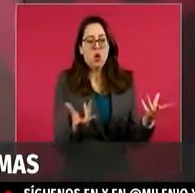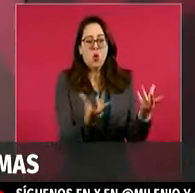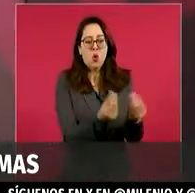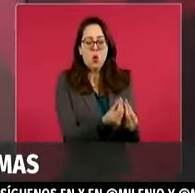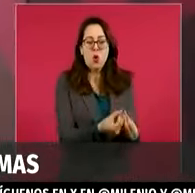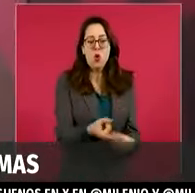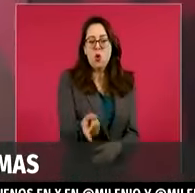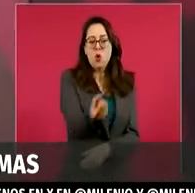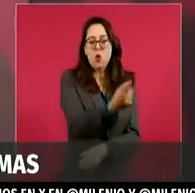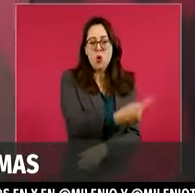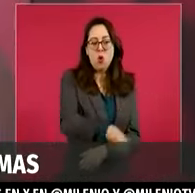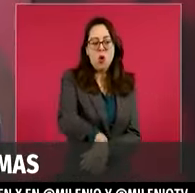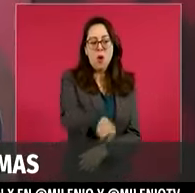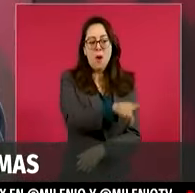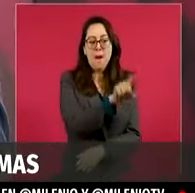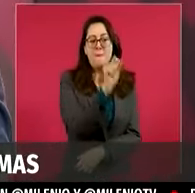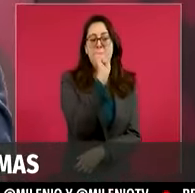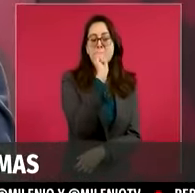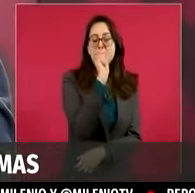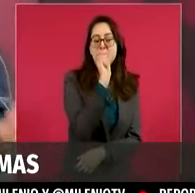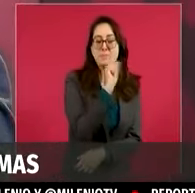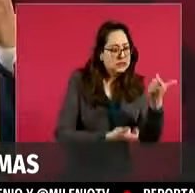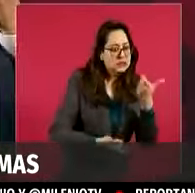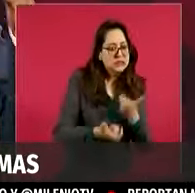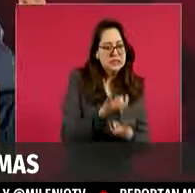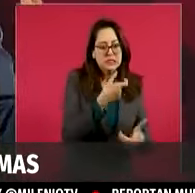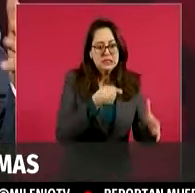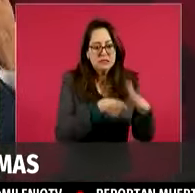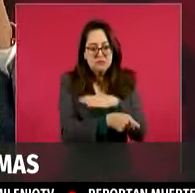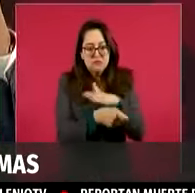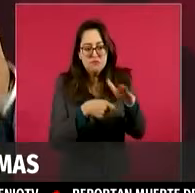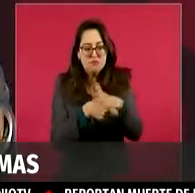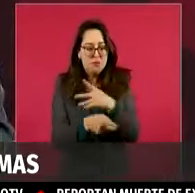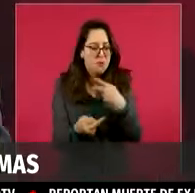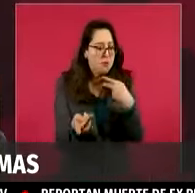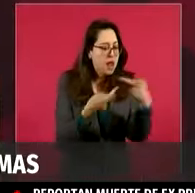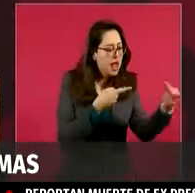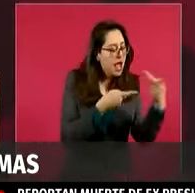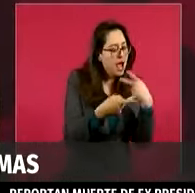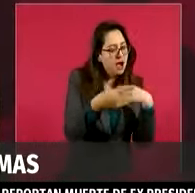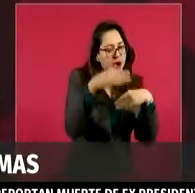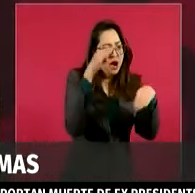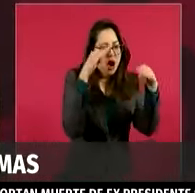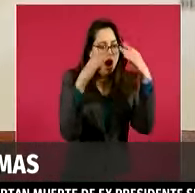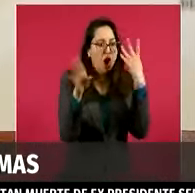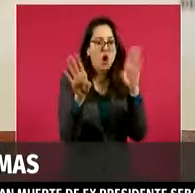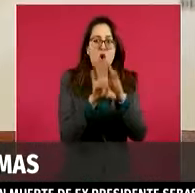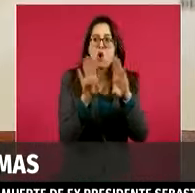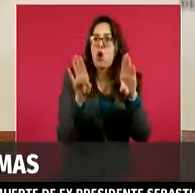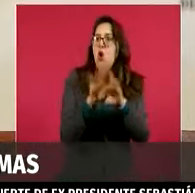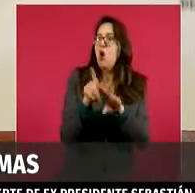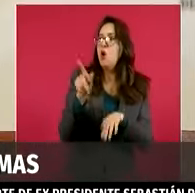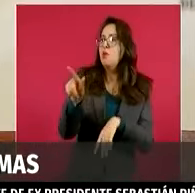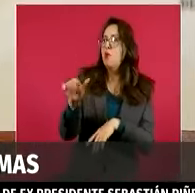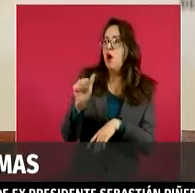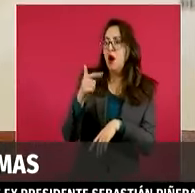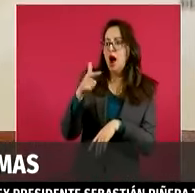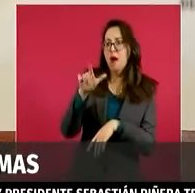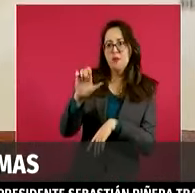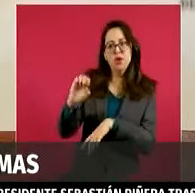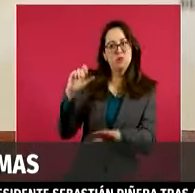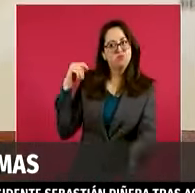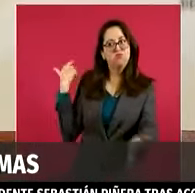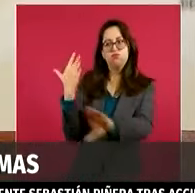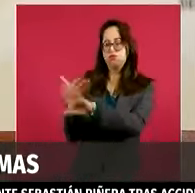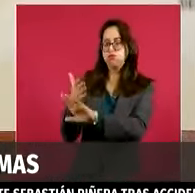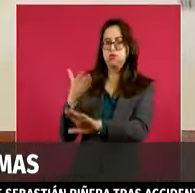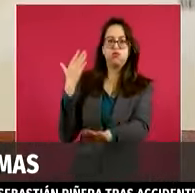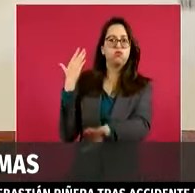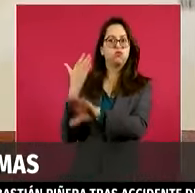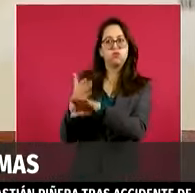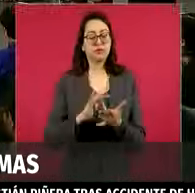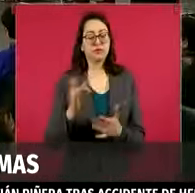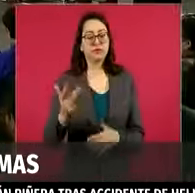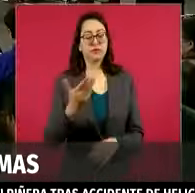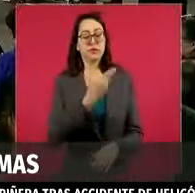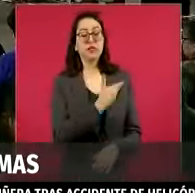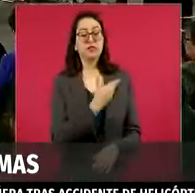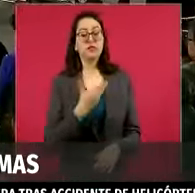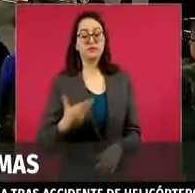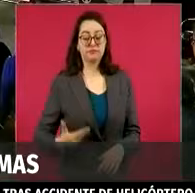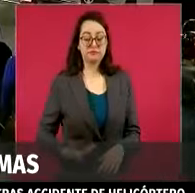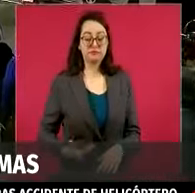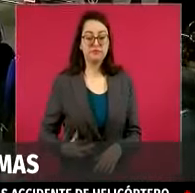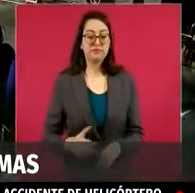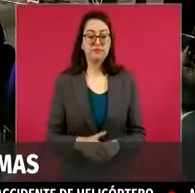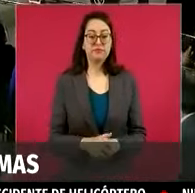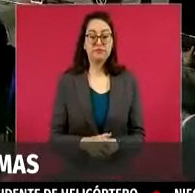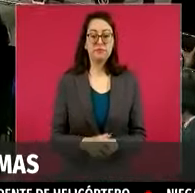homero, digamos, de estas reformas, no esta atribución de los órganos electorales a analizarlas,